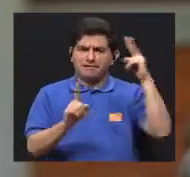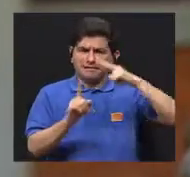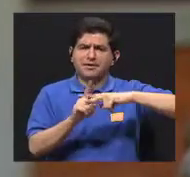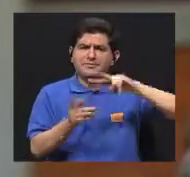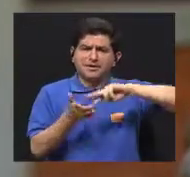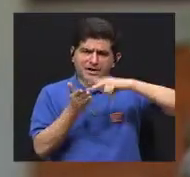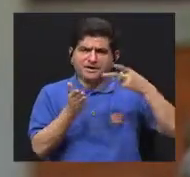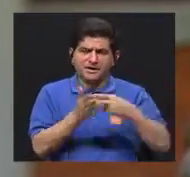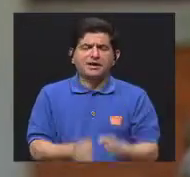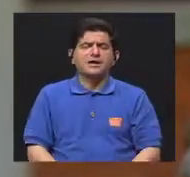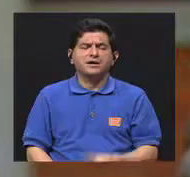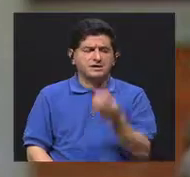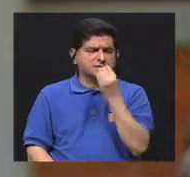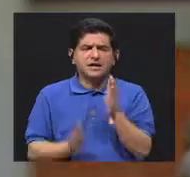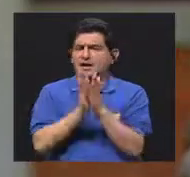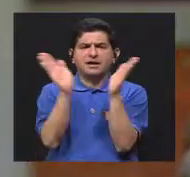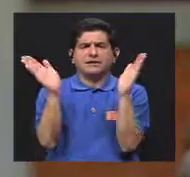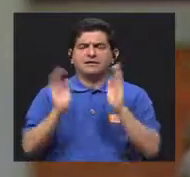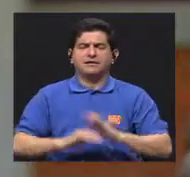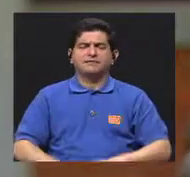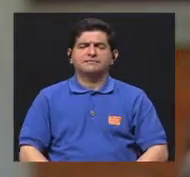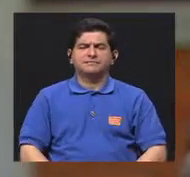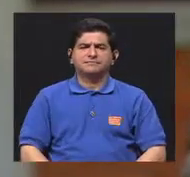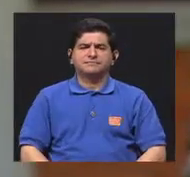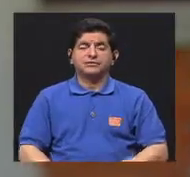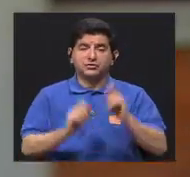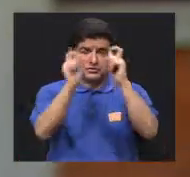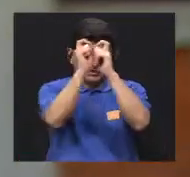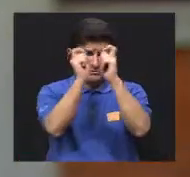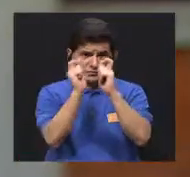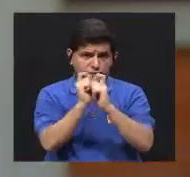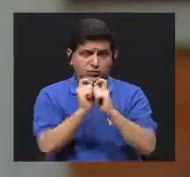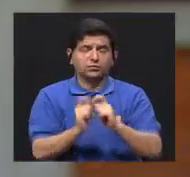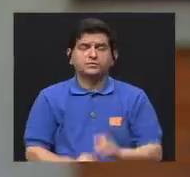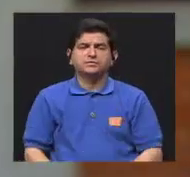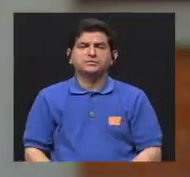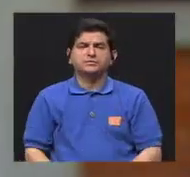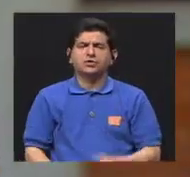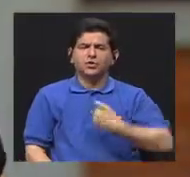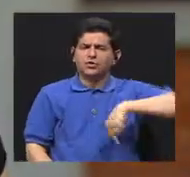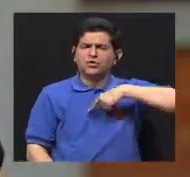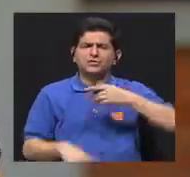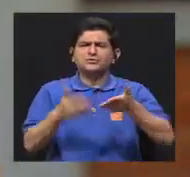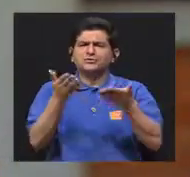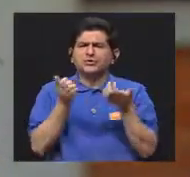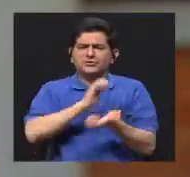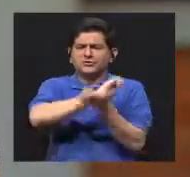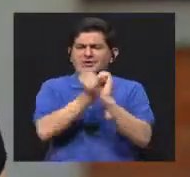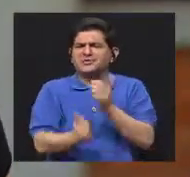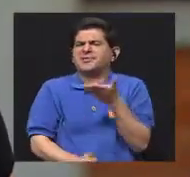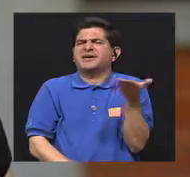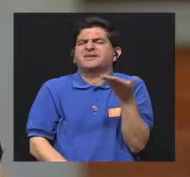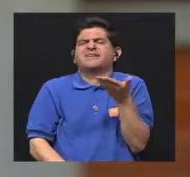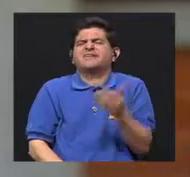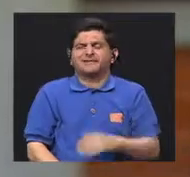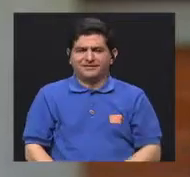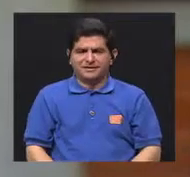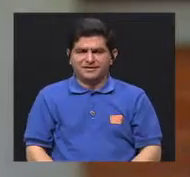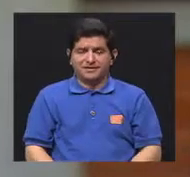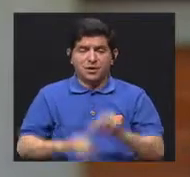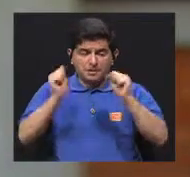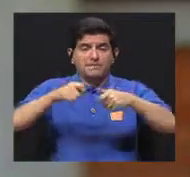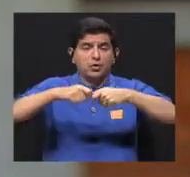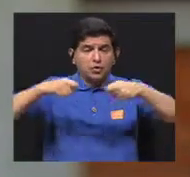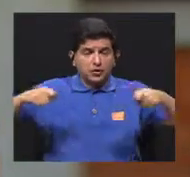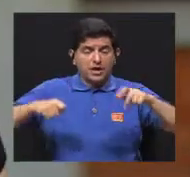aplicar a lo que es nuestra alimentación. Entonces, específicas en el sentido de qué es lo que queremos cambiar, ¿verdad? Que